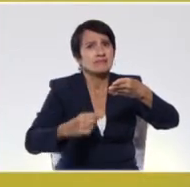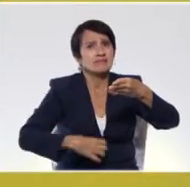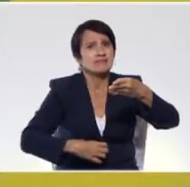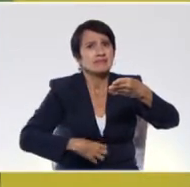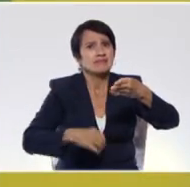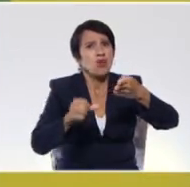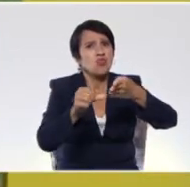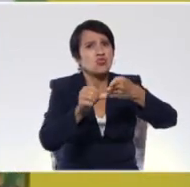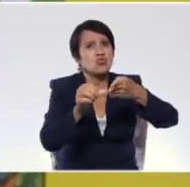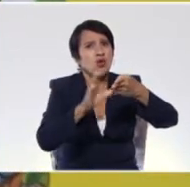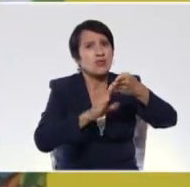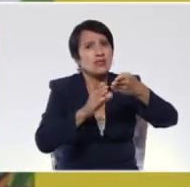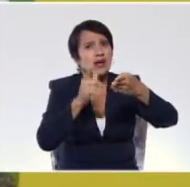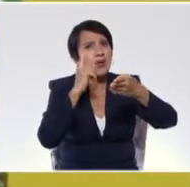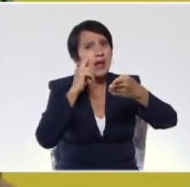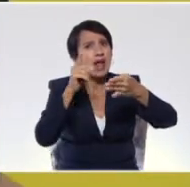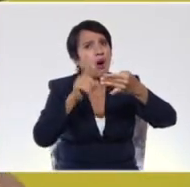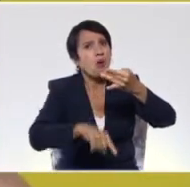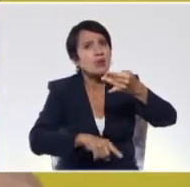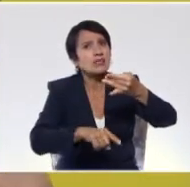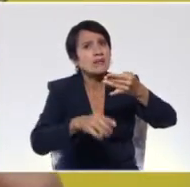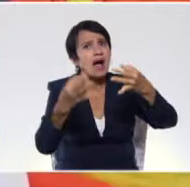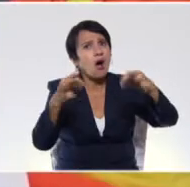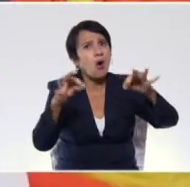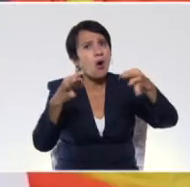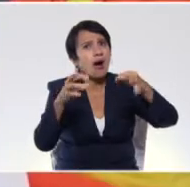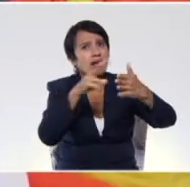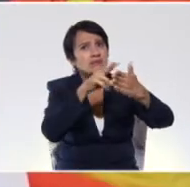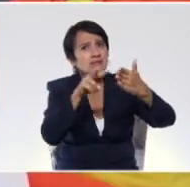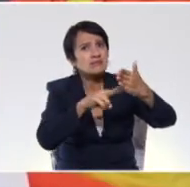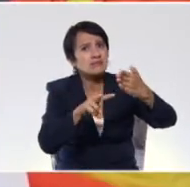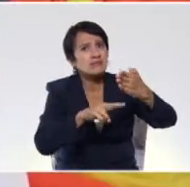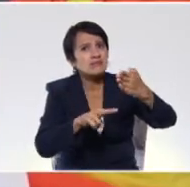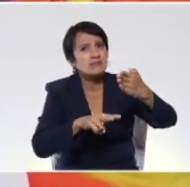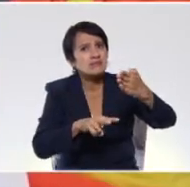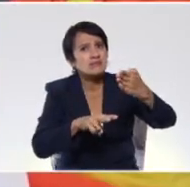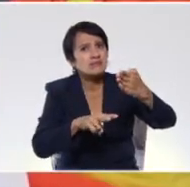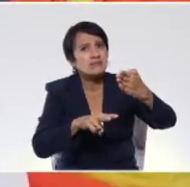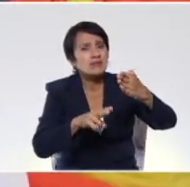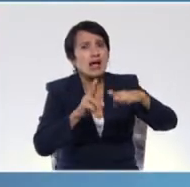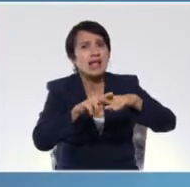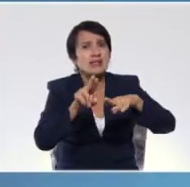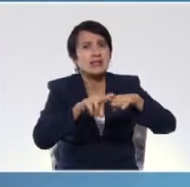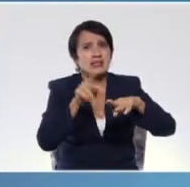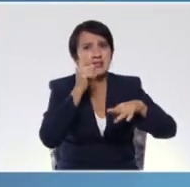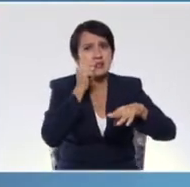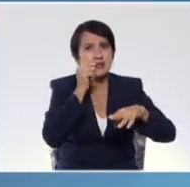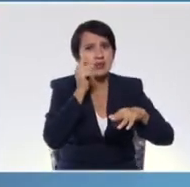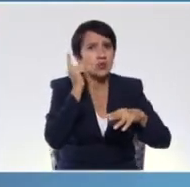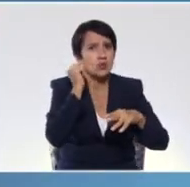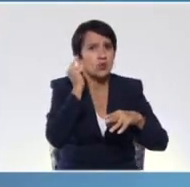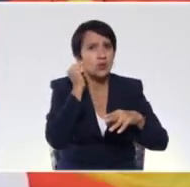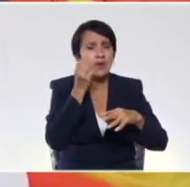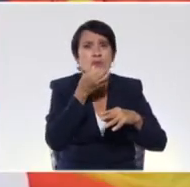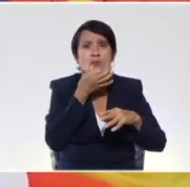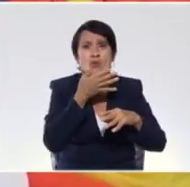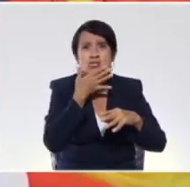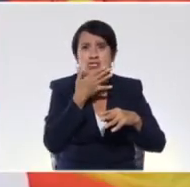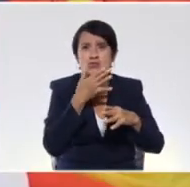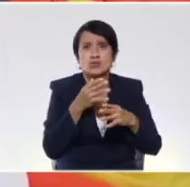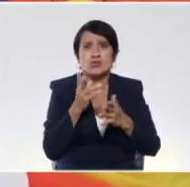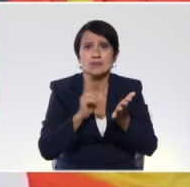indicar cuándo fue la última vez que le leíste a la niña o al niño. Bien hermoso, ¿verdad?